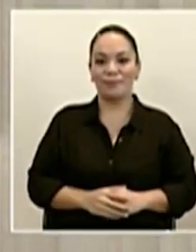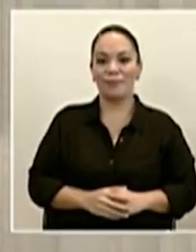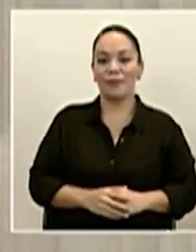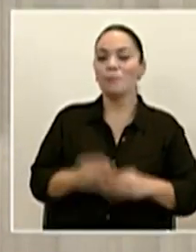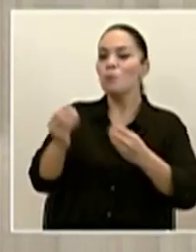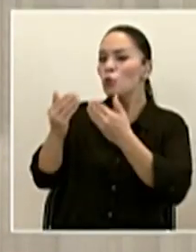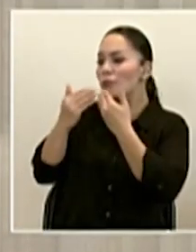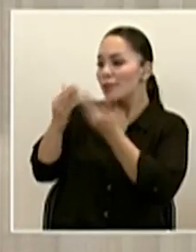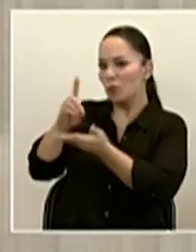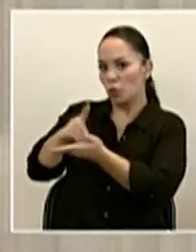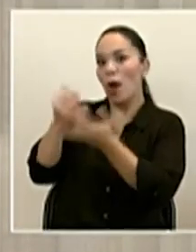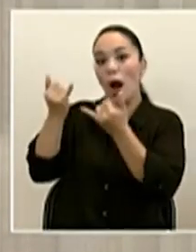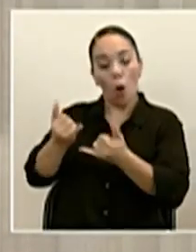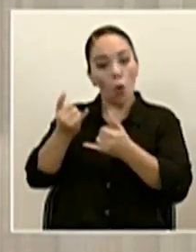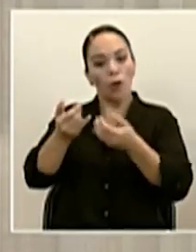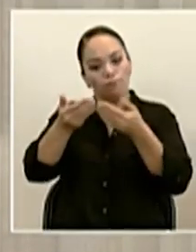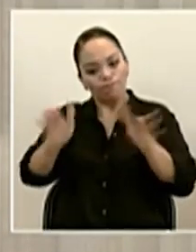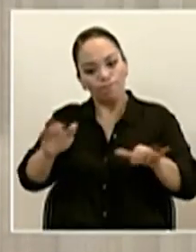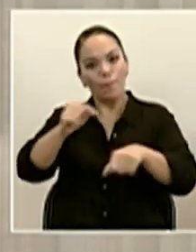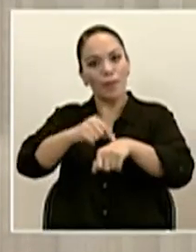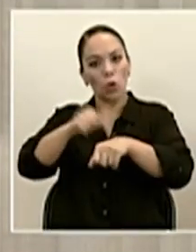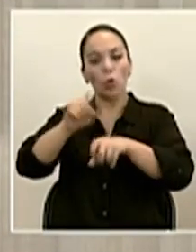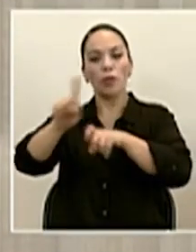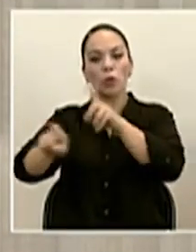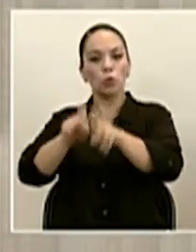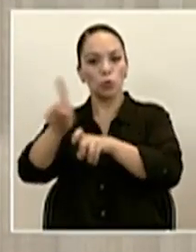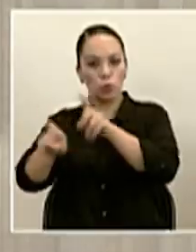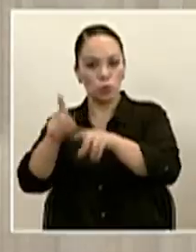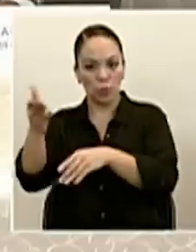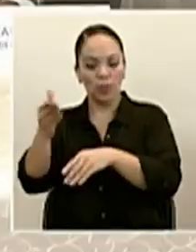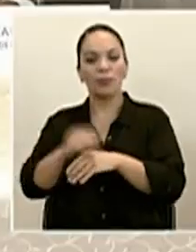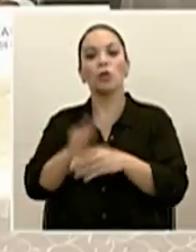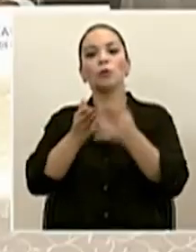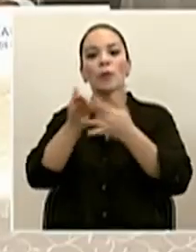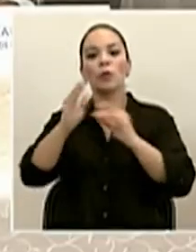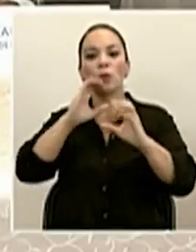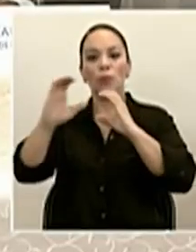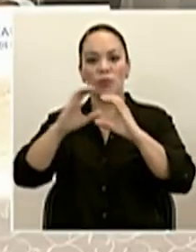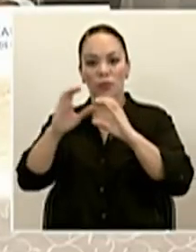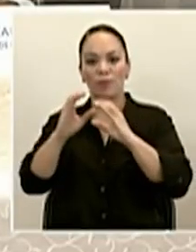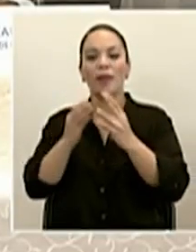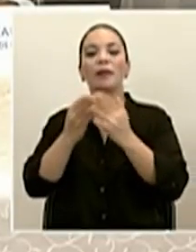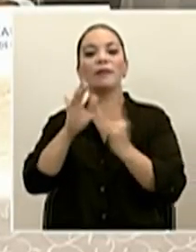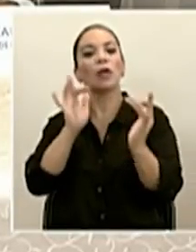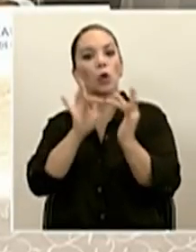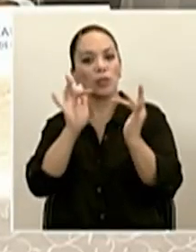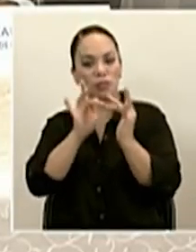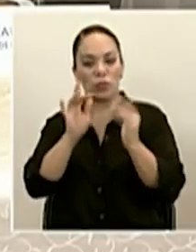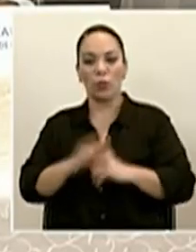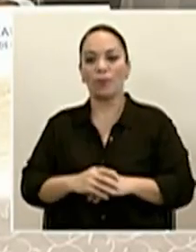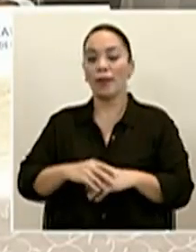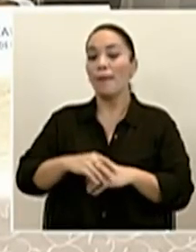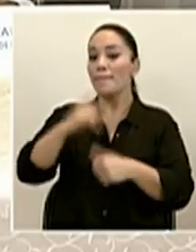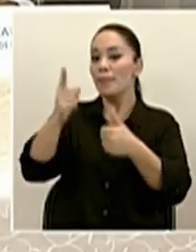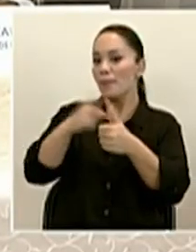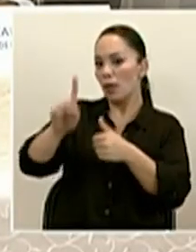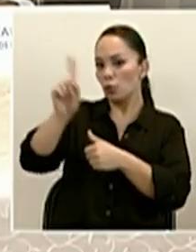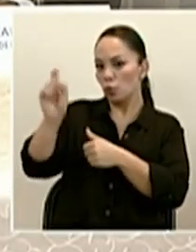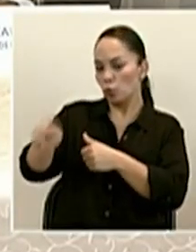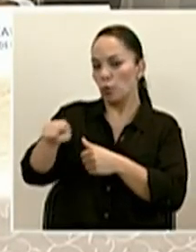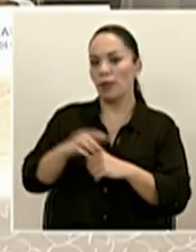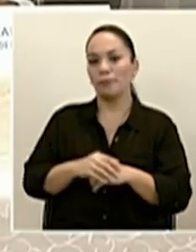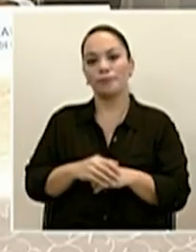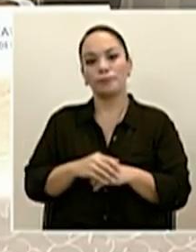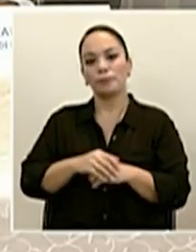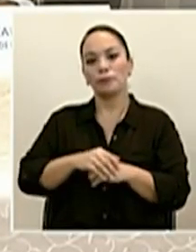Macaya. Iniciamos con el periodo de consultas que realizan los colegas de los medios de comunicación a través de conexión virtual. La primera consulta es